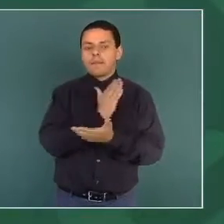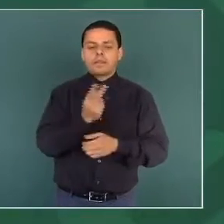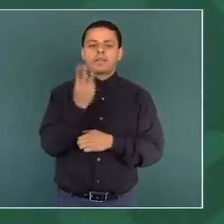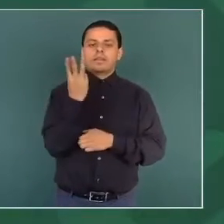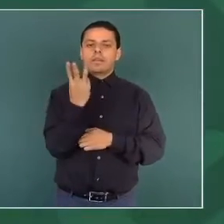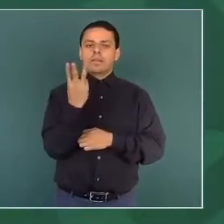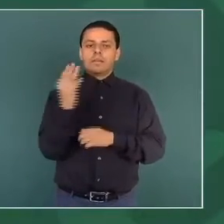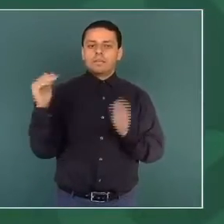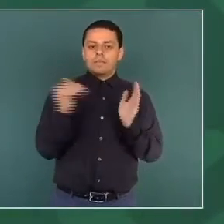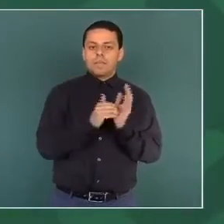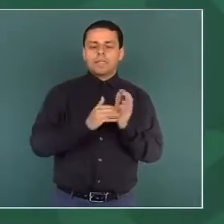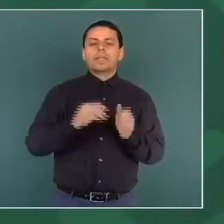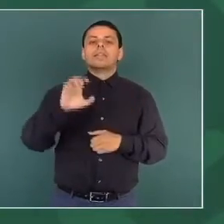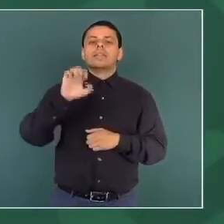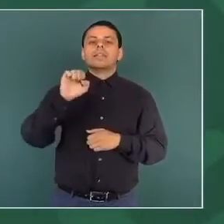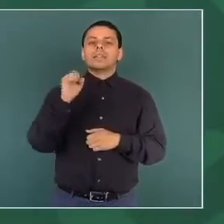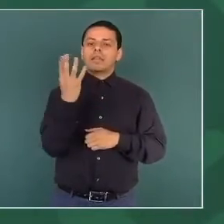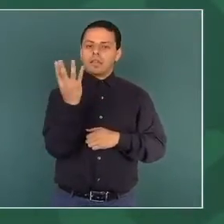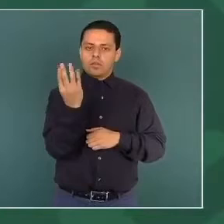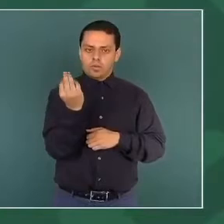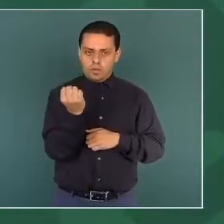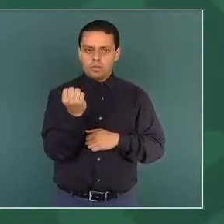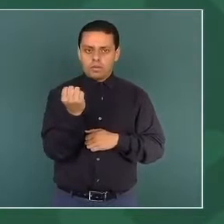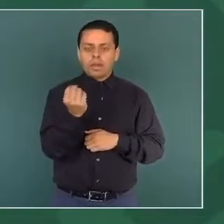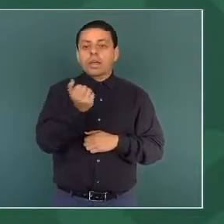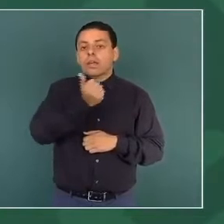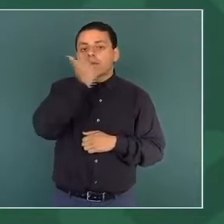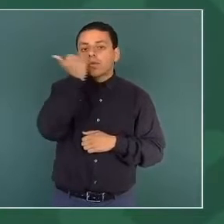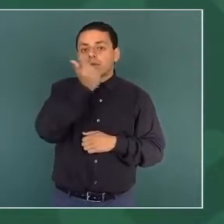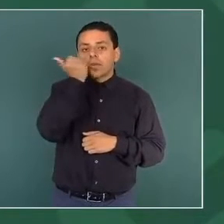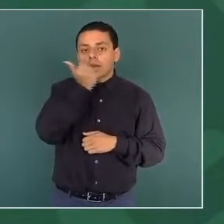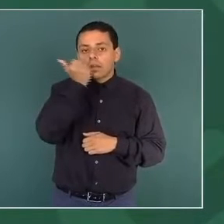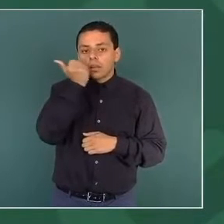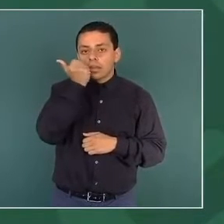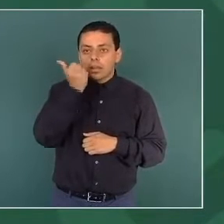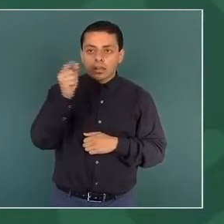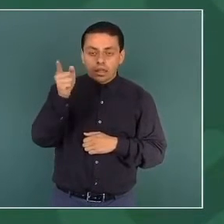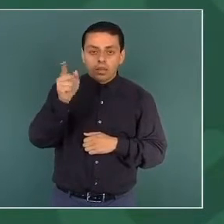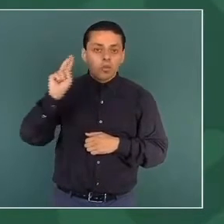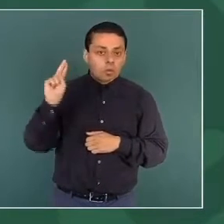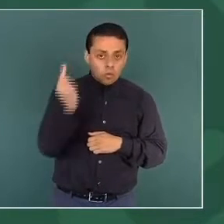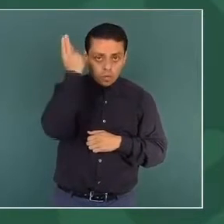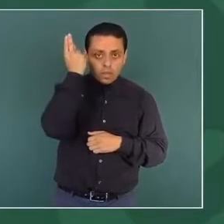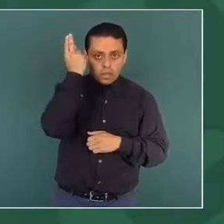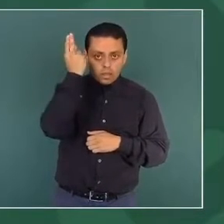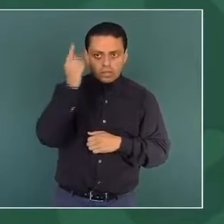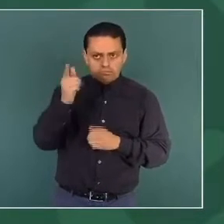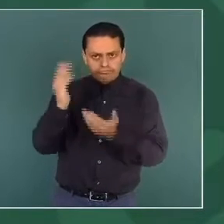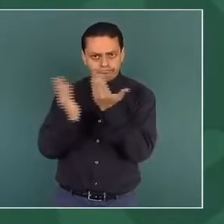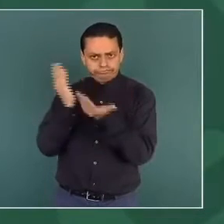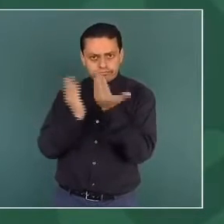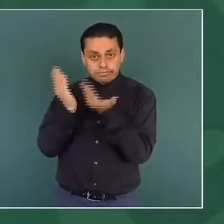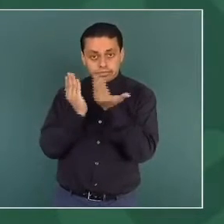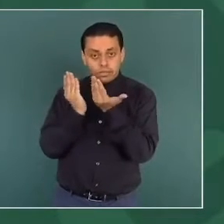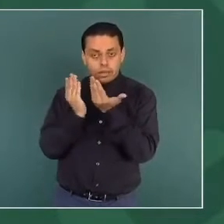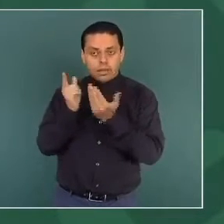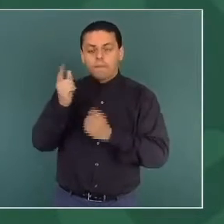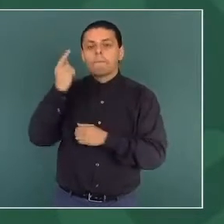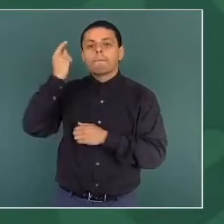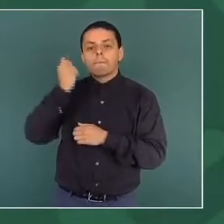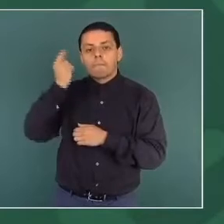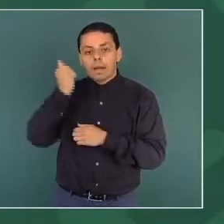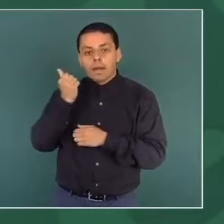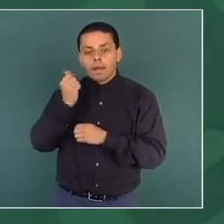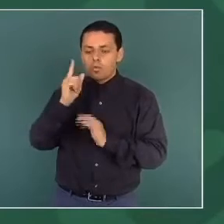alumnos del nivel superior, del nivel universitario, reciben una beca